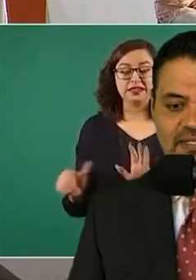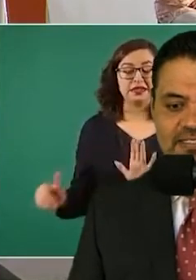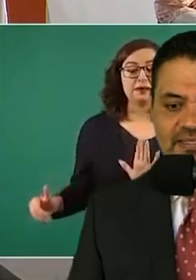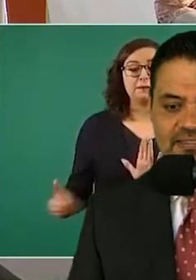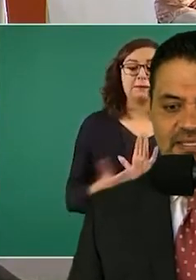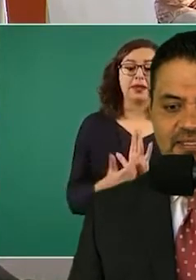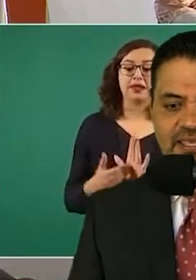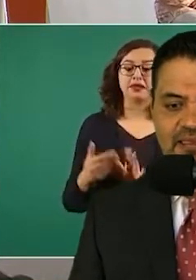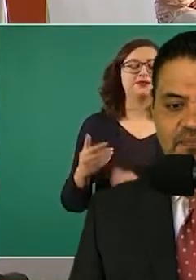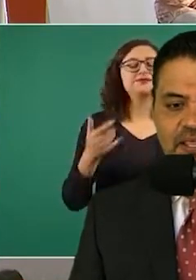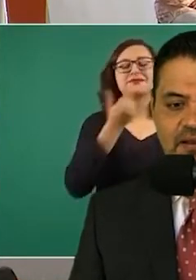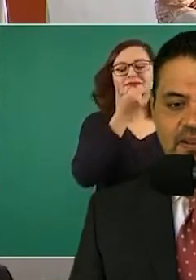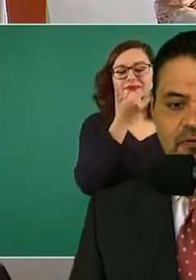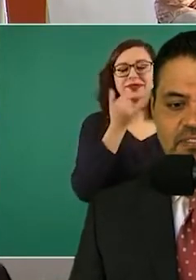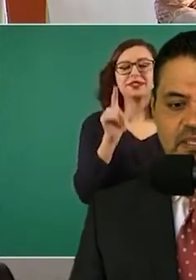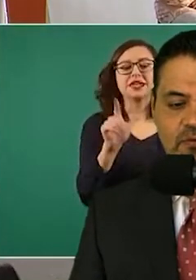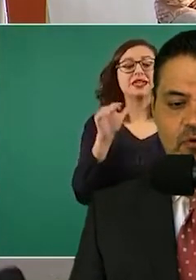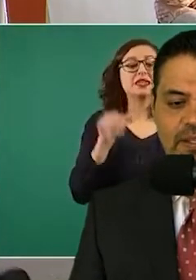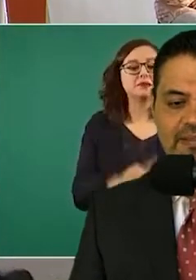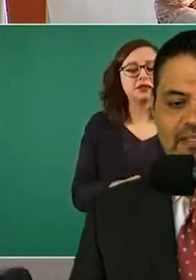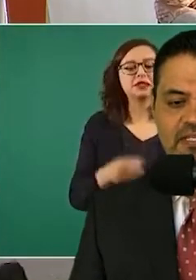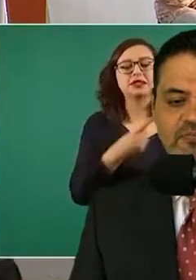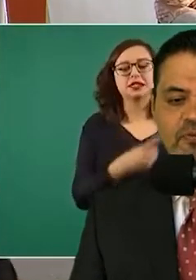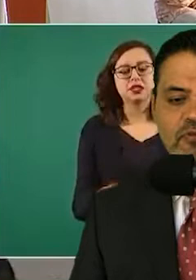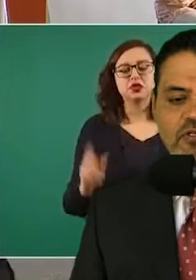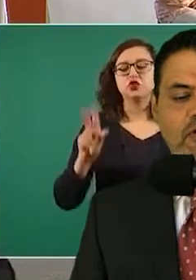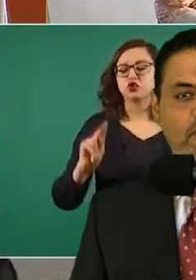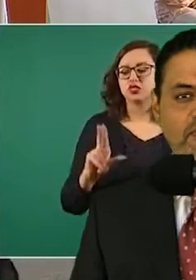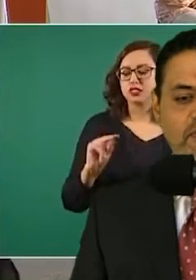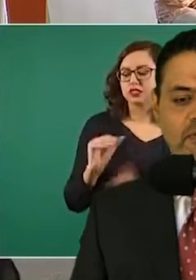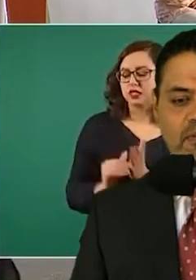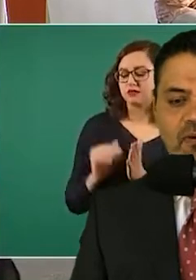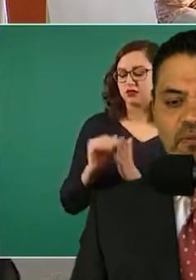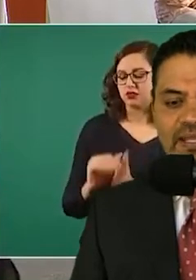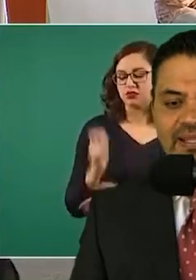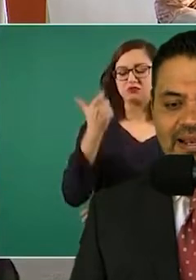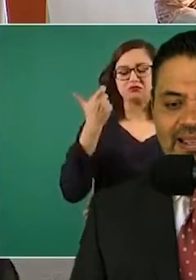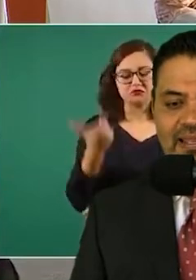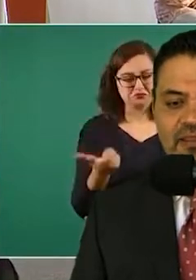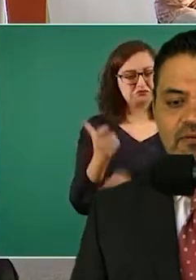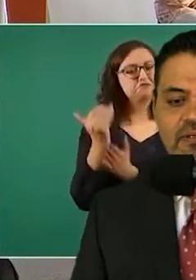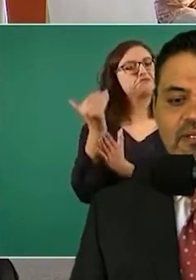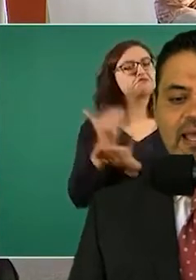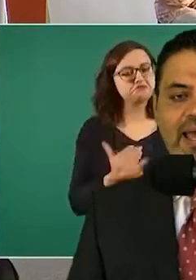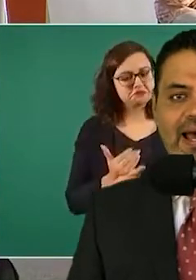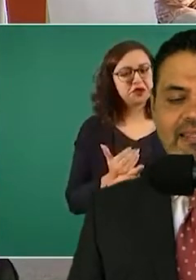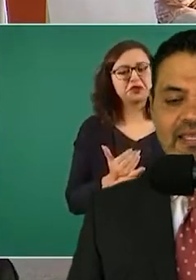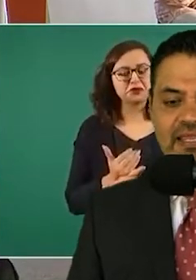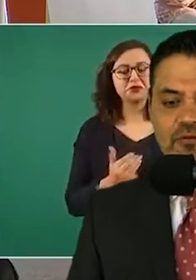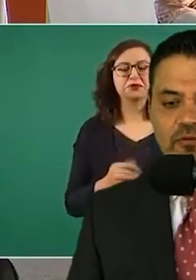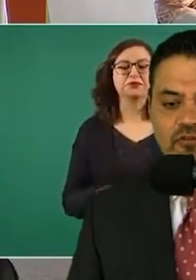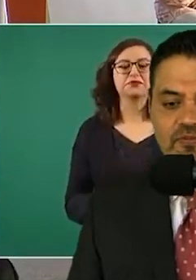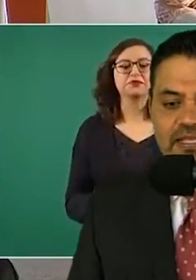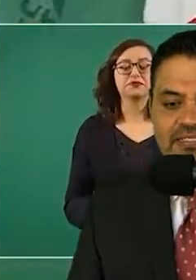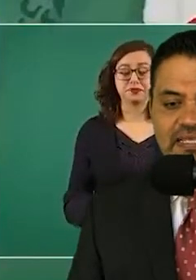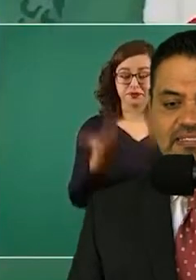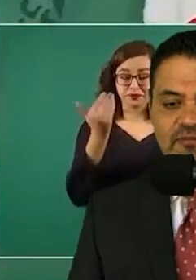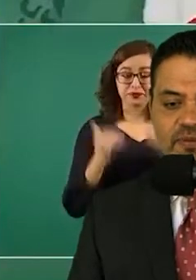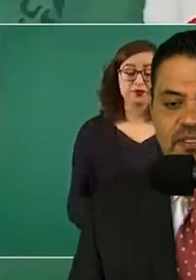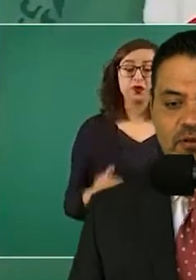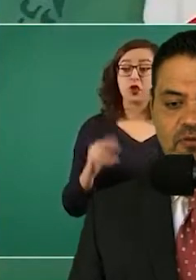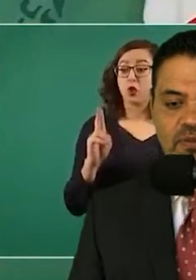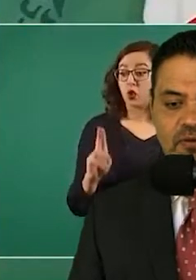conjuntas en esta estrategia implica haber conseguido 93.5% del volumen requerido, adquiriendo 2